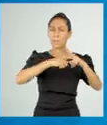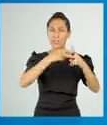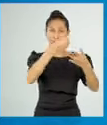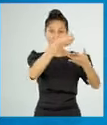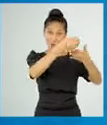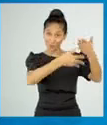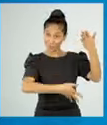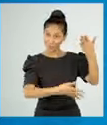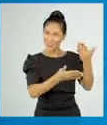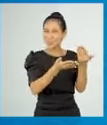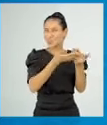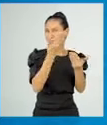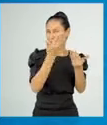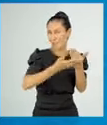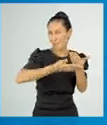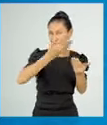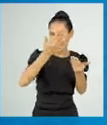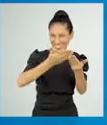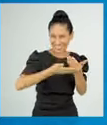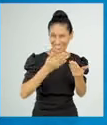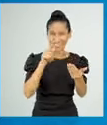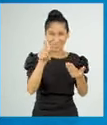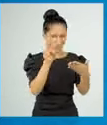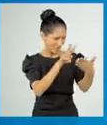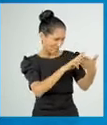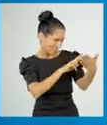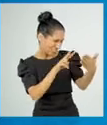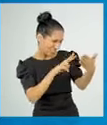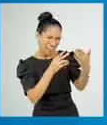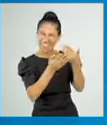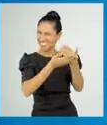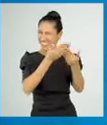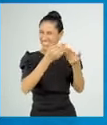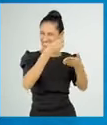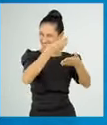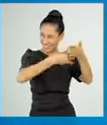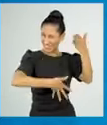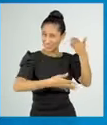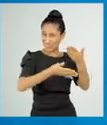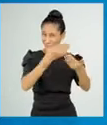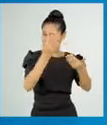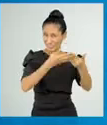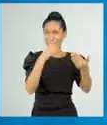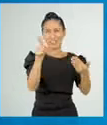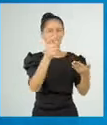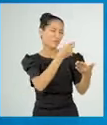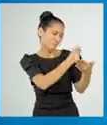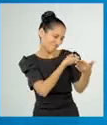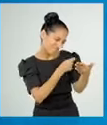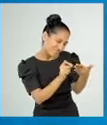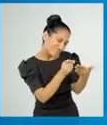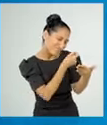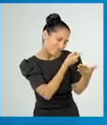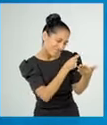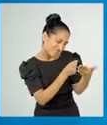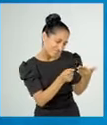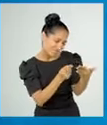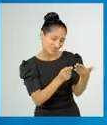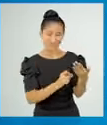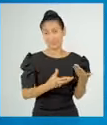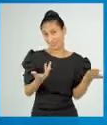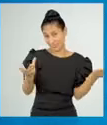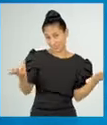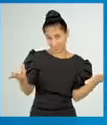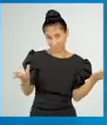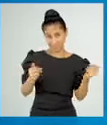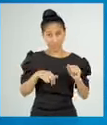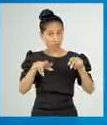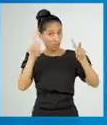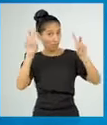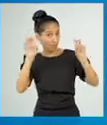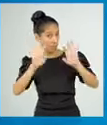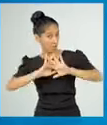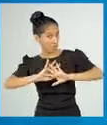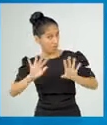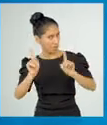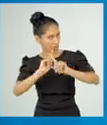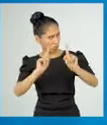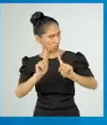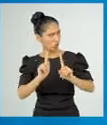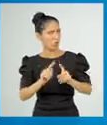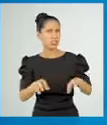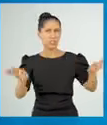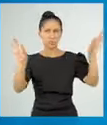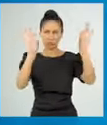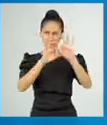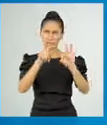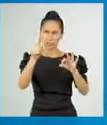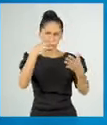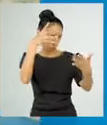texto por el que debes comenzar es aquel cuya redacción es sencilla, no necesariamente el tema, ¿eh? Su extensión es corta y tiene un